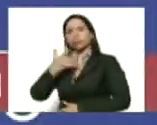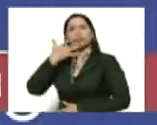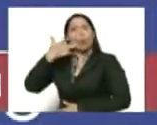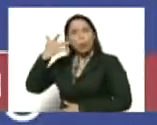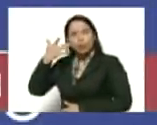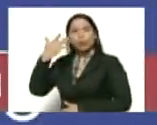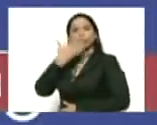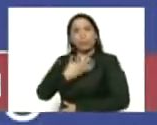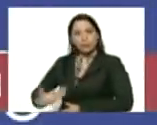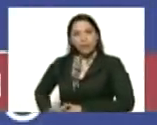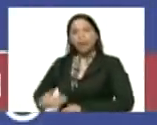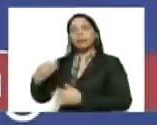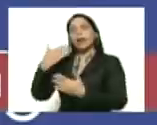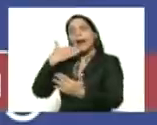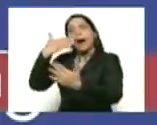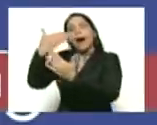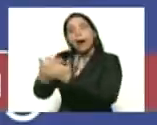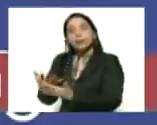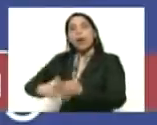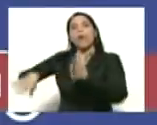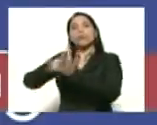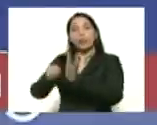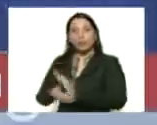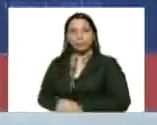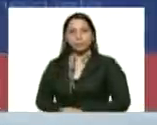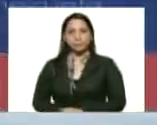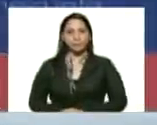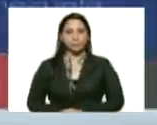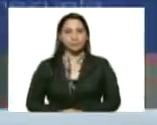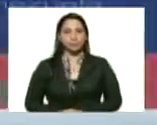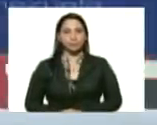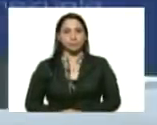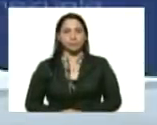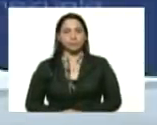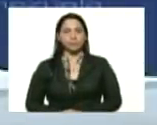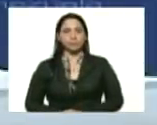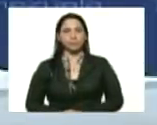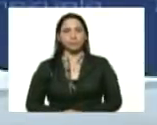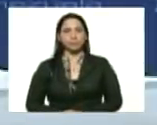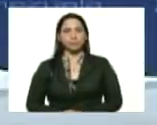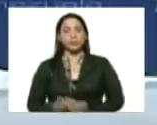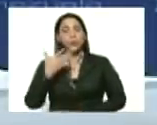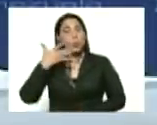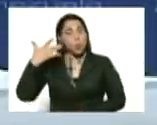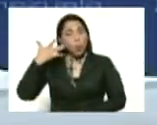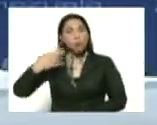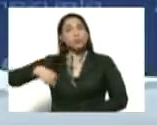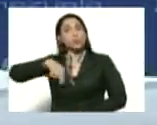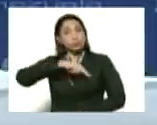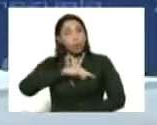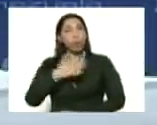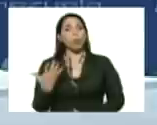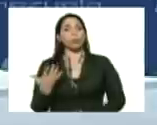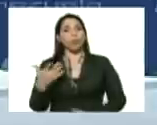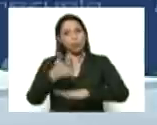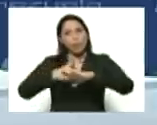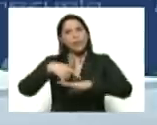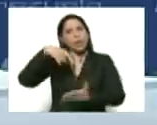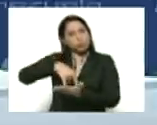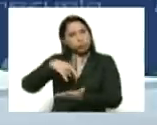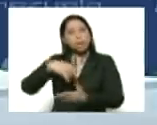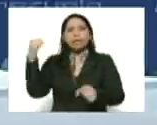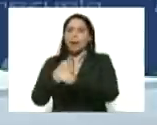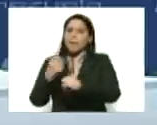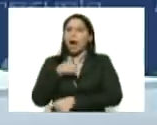presidente y le doy las gracias nuevamente muy orgulloso nosotros la cava de tu trabajo